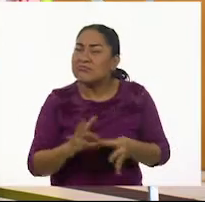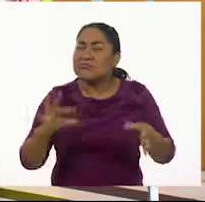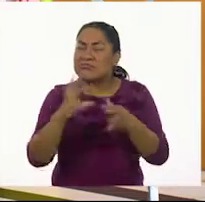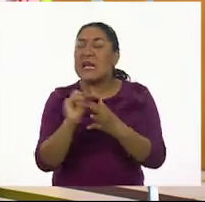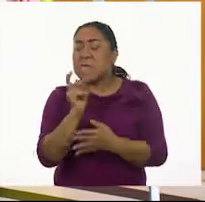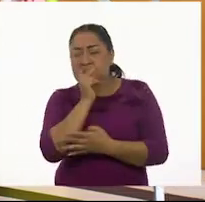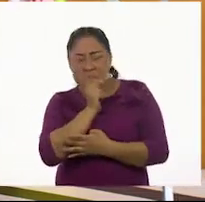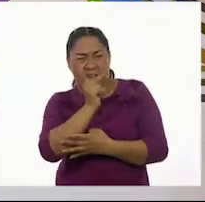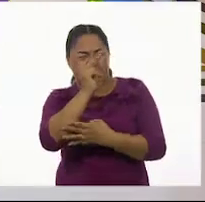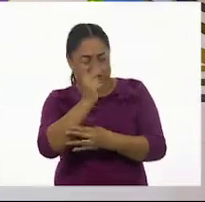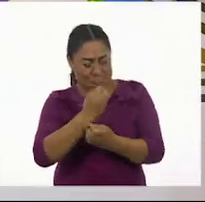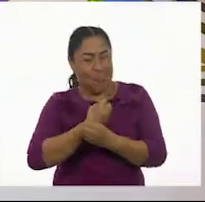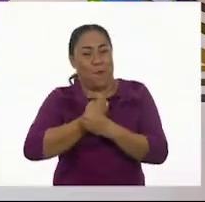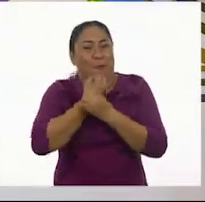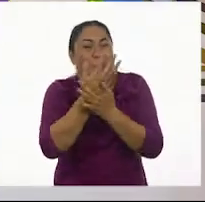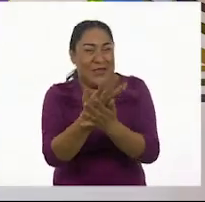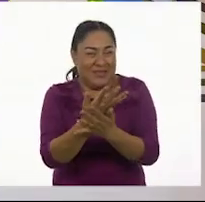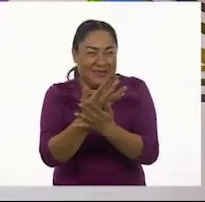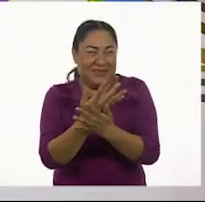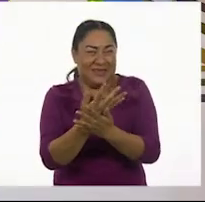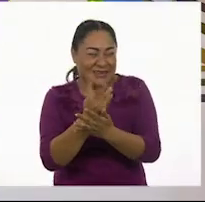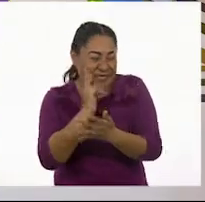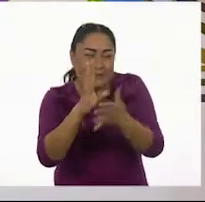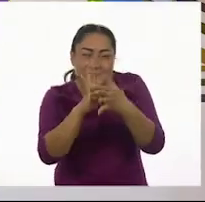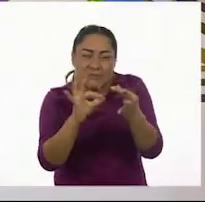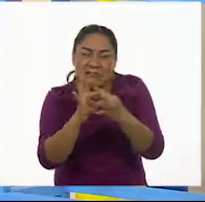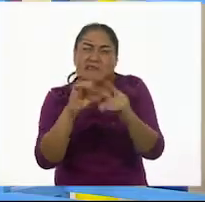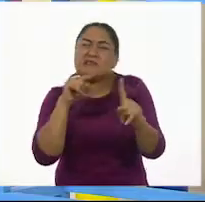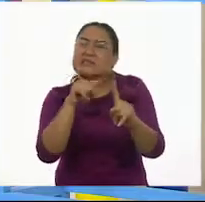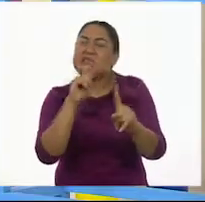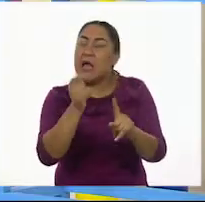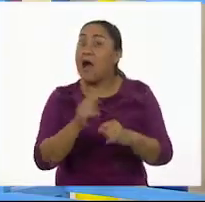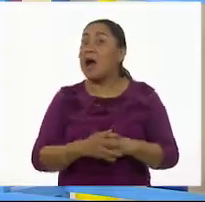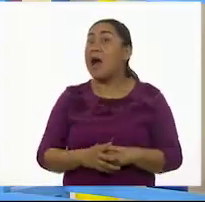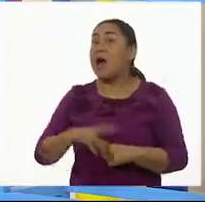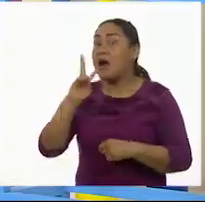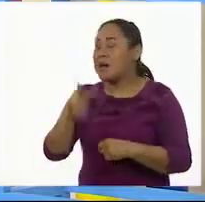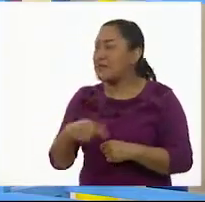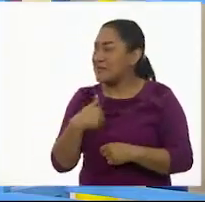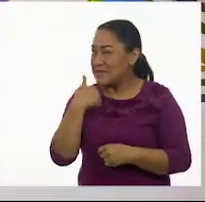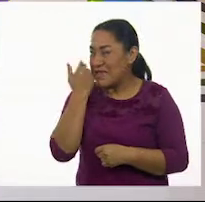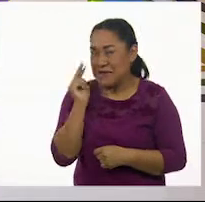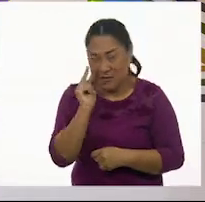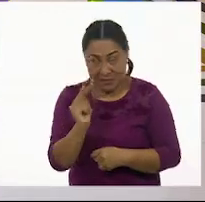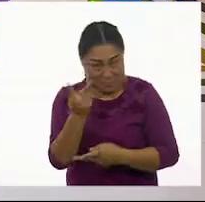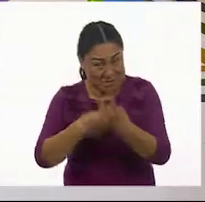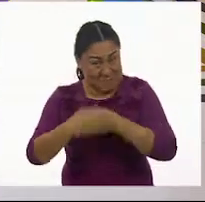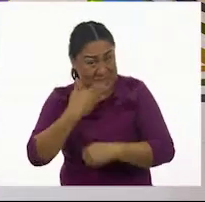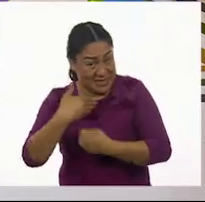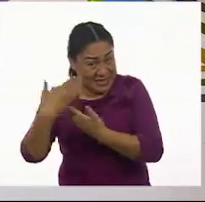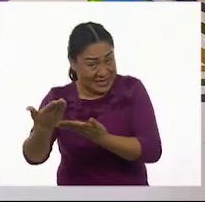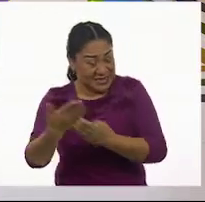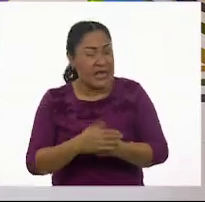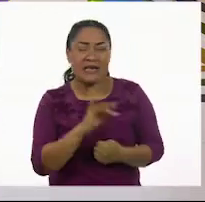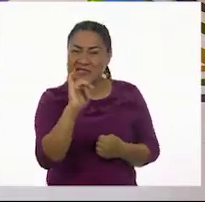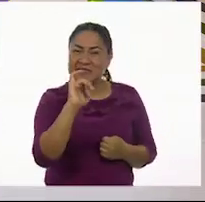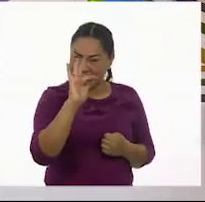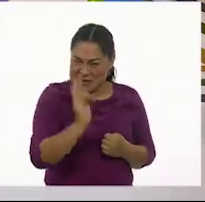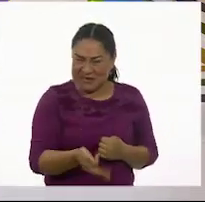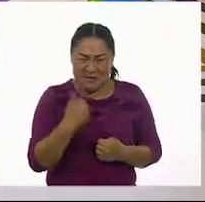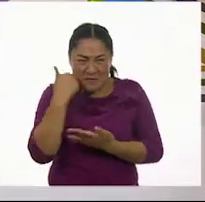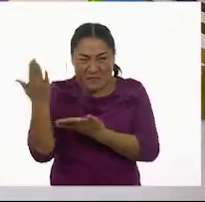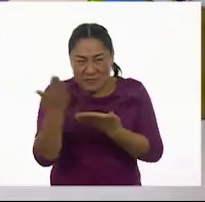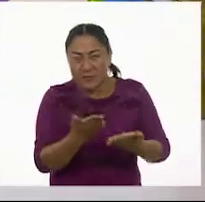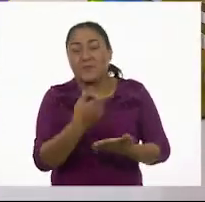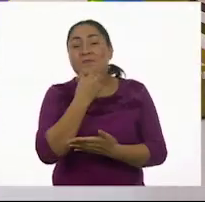poéticas. Nos va a contar un cuento acerca de esto. ¡Ay, me encanta la idea! ¿Le damos la bienvenida, Pilar? Por supuesto que le damos la bienvenida. Al cuentacuentos de